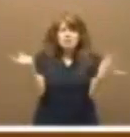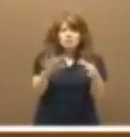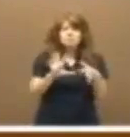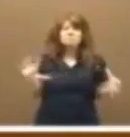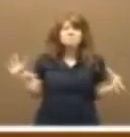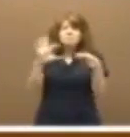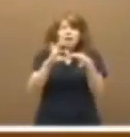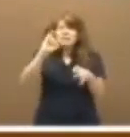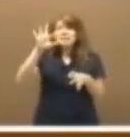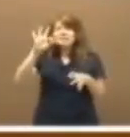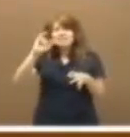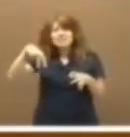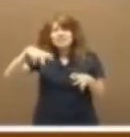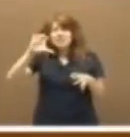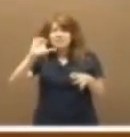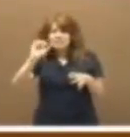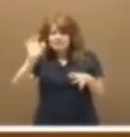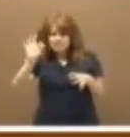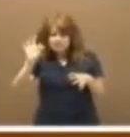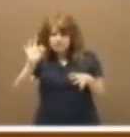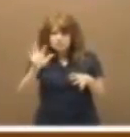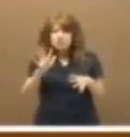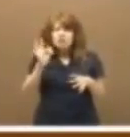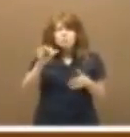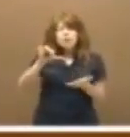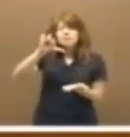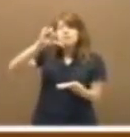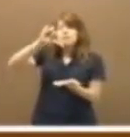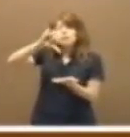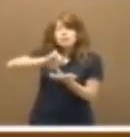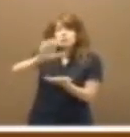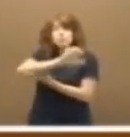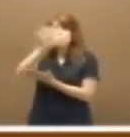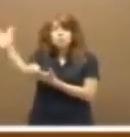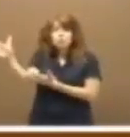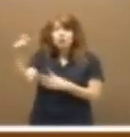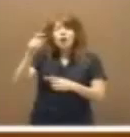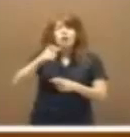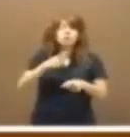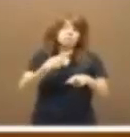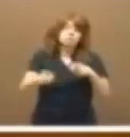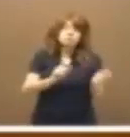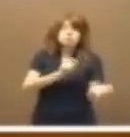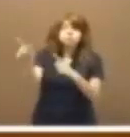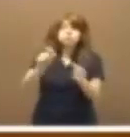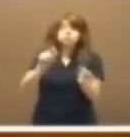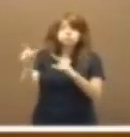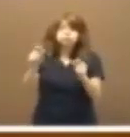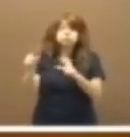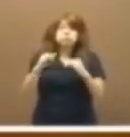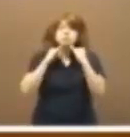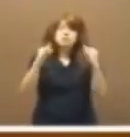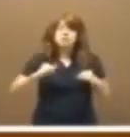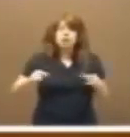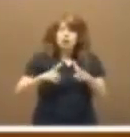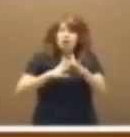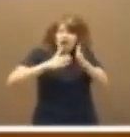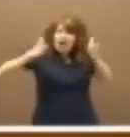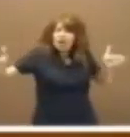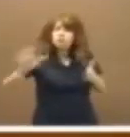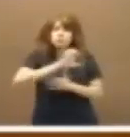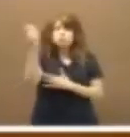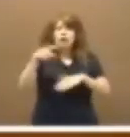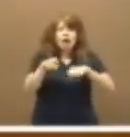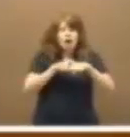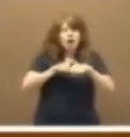Conexión con Sines, con el puerto de Sines, y salida al centro de Europa de nuestras mercancías por una vía electrificada de ancho europeo y con todas las